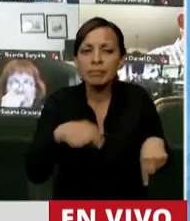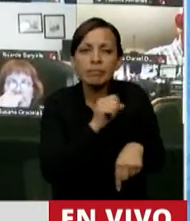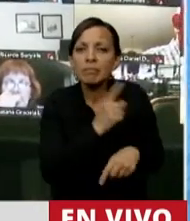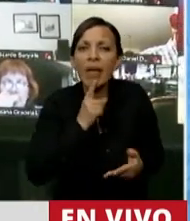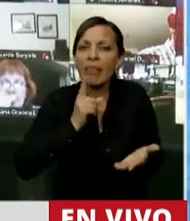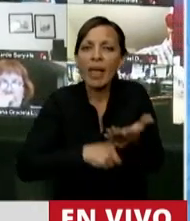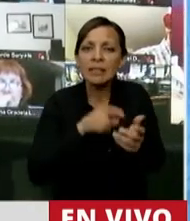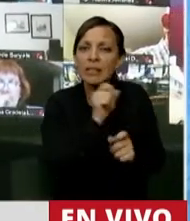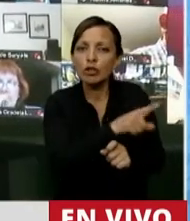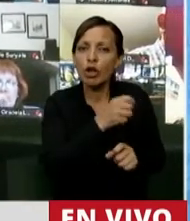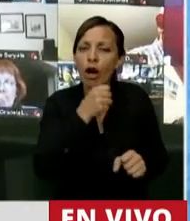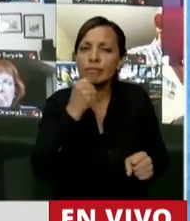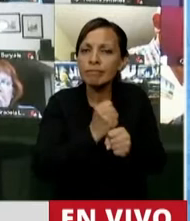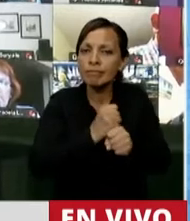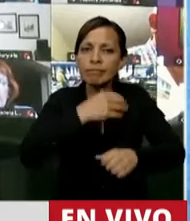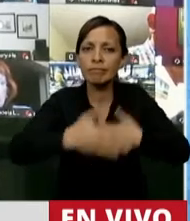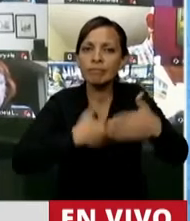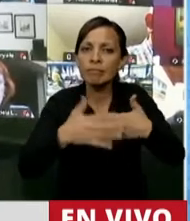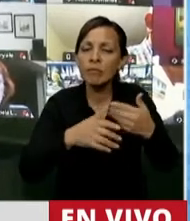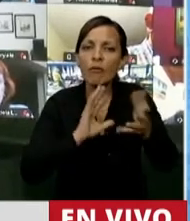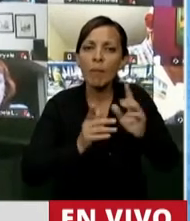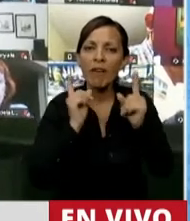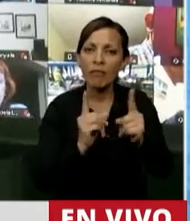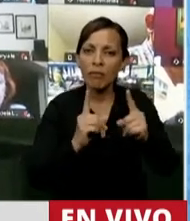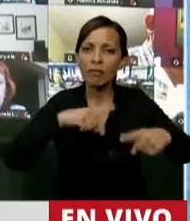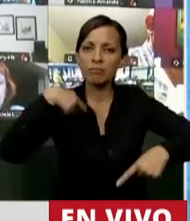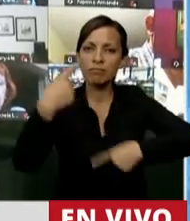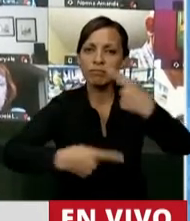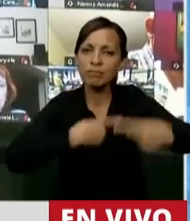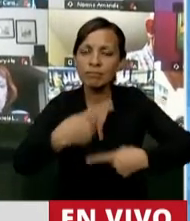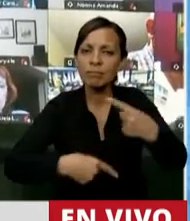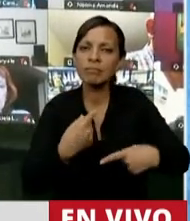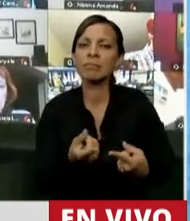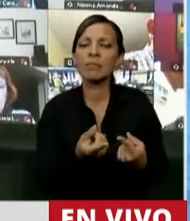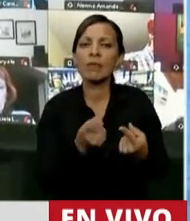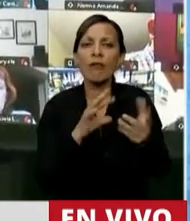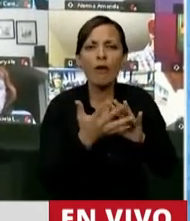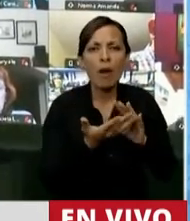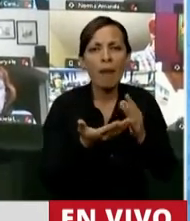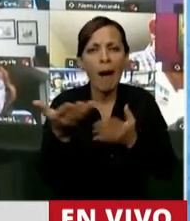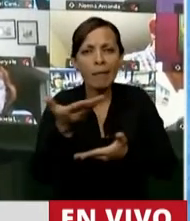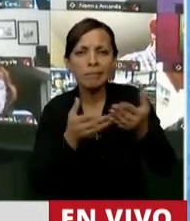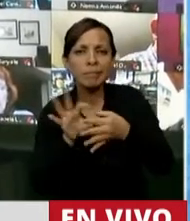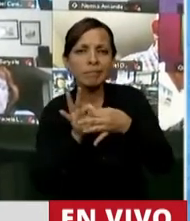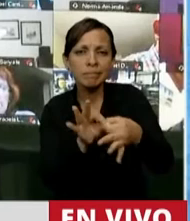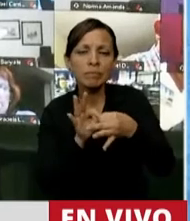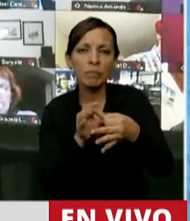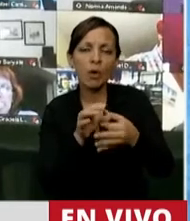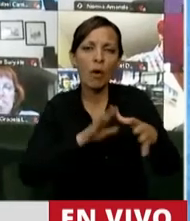su tarea productiva de manera sustentable, de manera amigable con el medio ambiente,